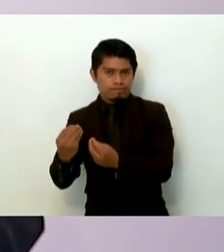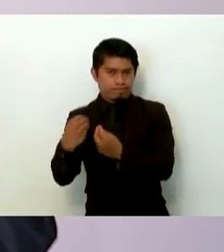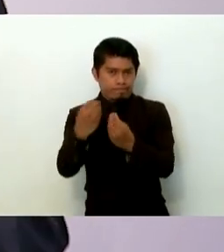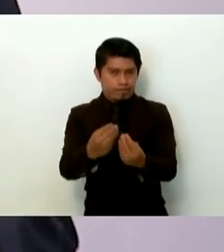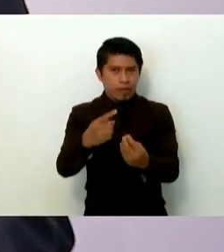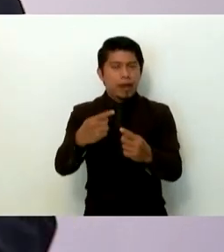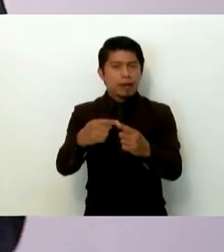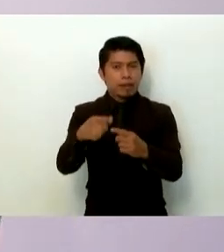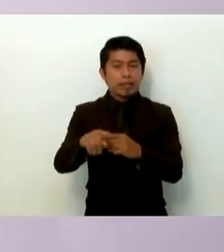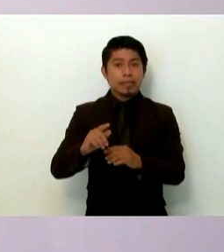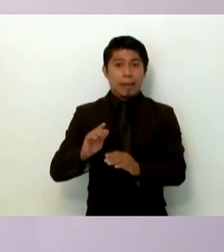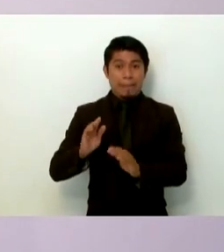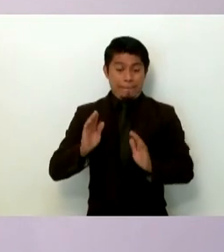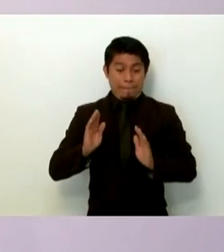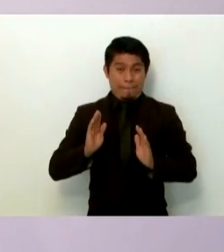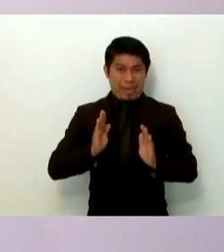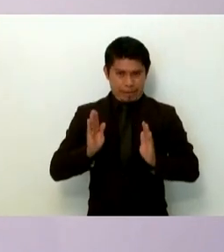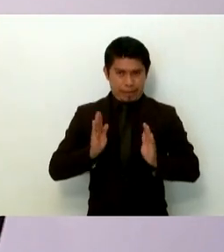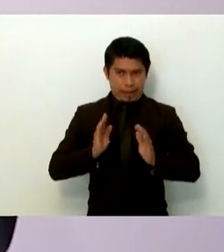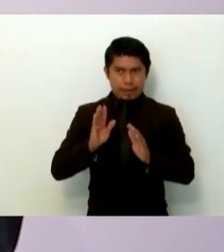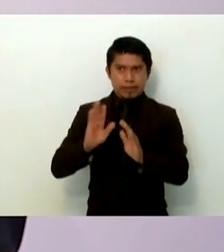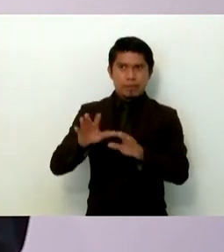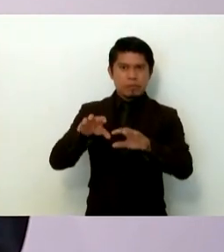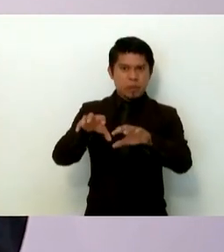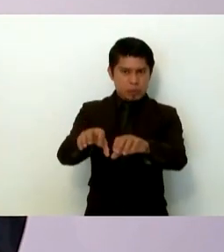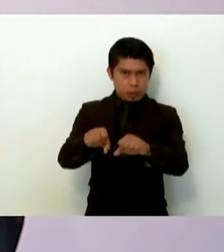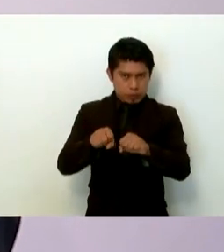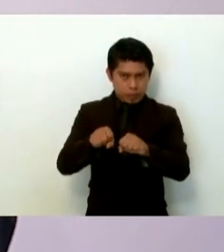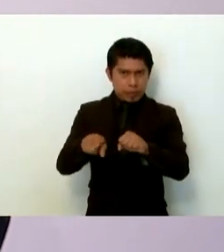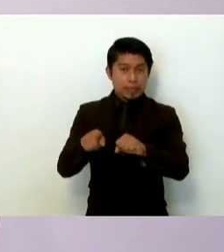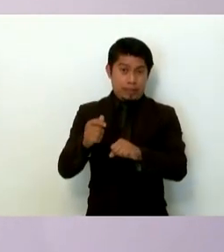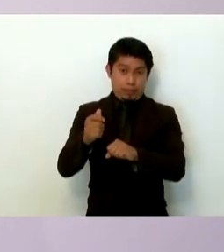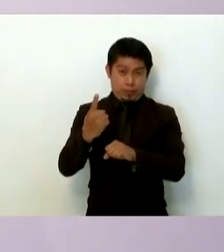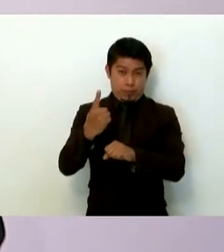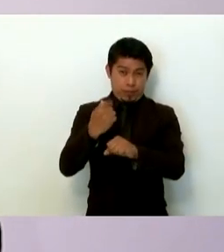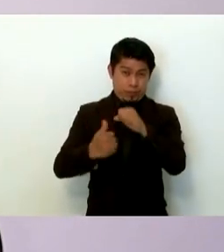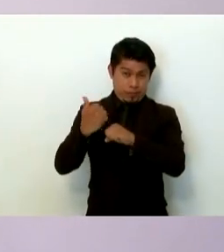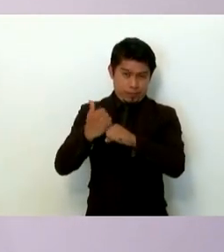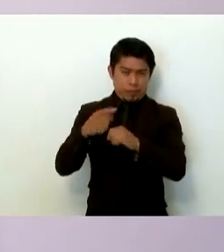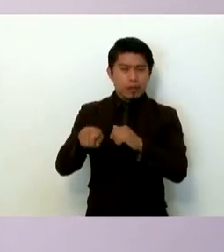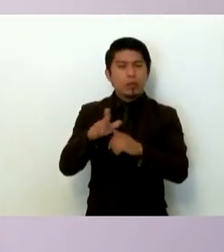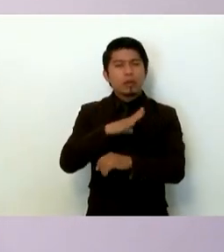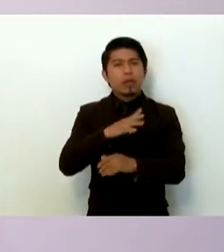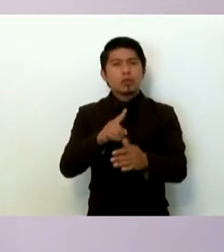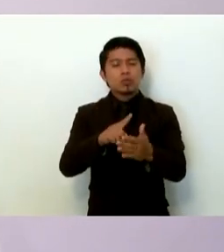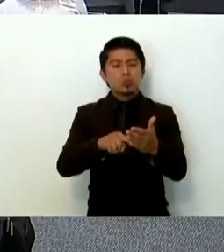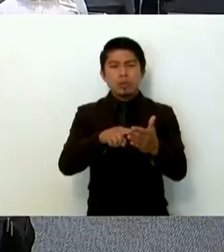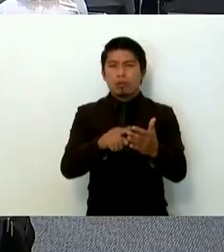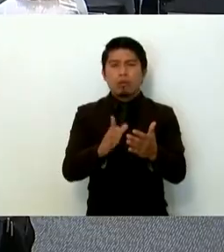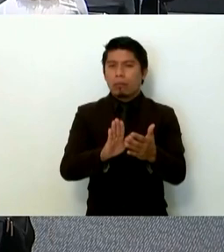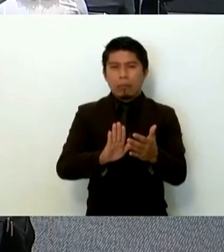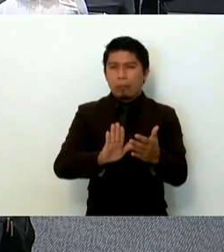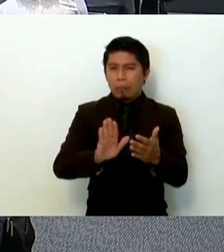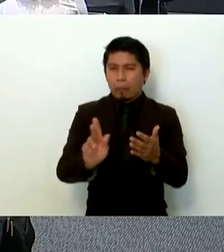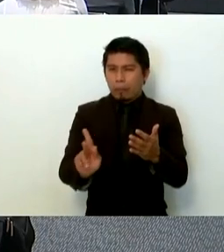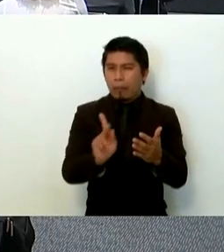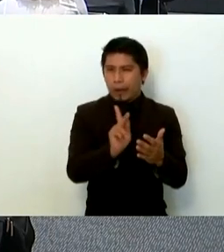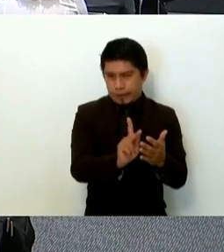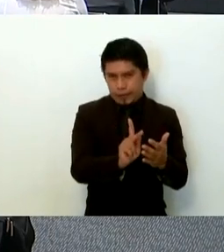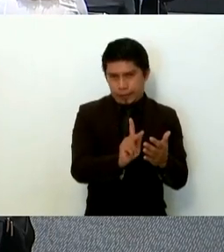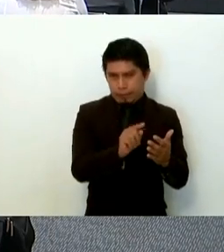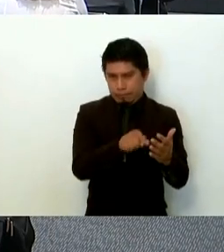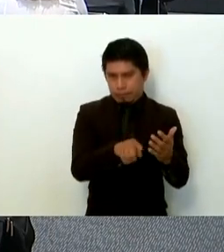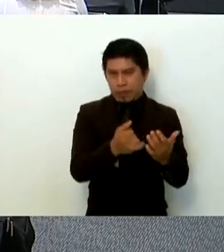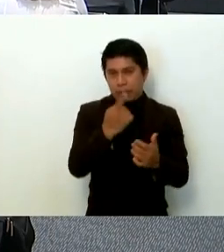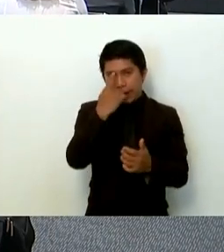militares que fueron detenidos ya desde el año pasado una suspensión similar a